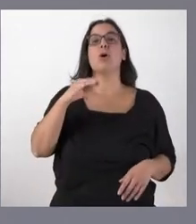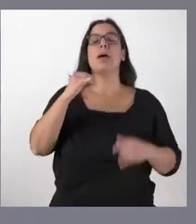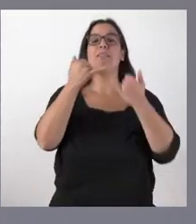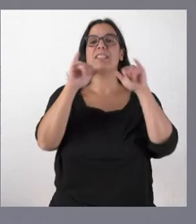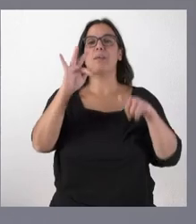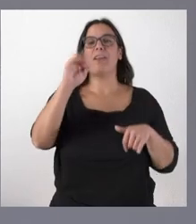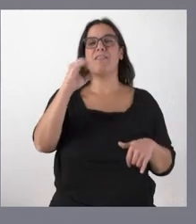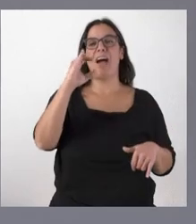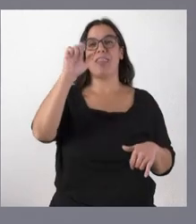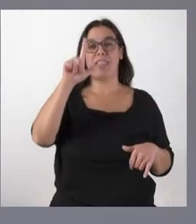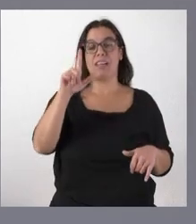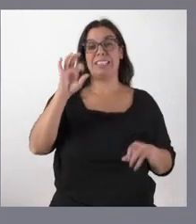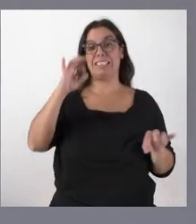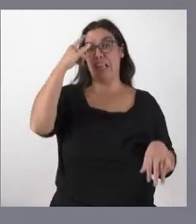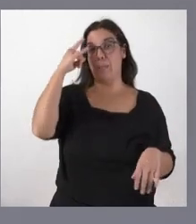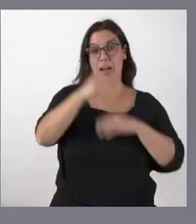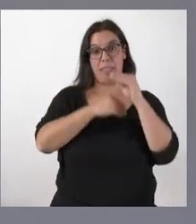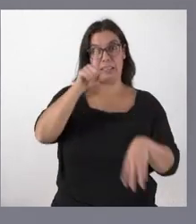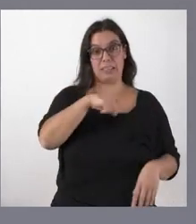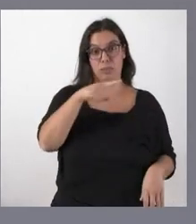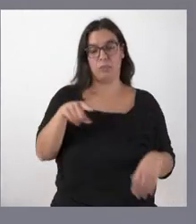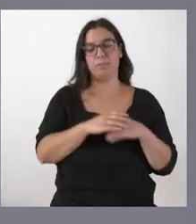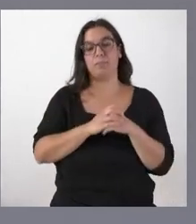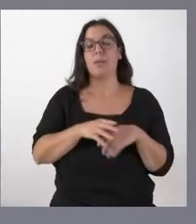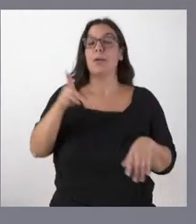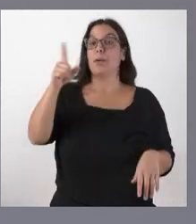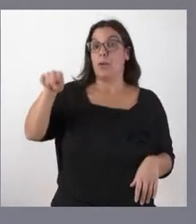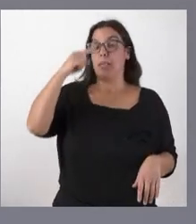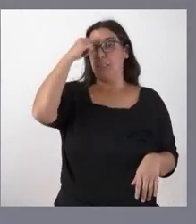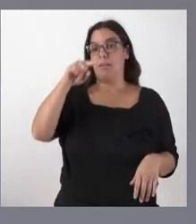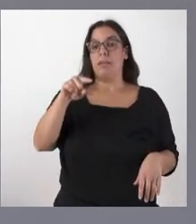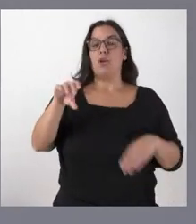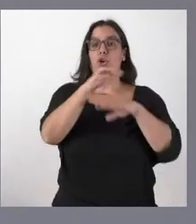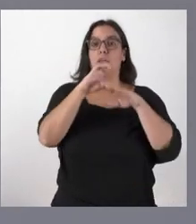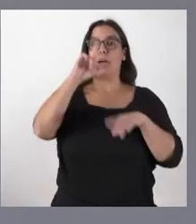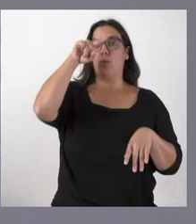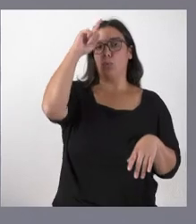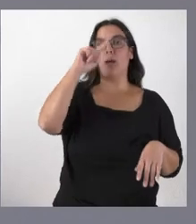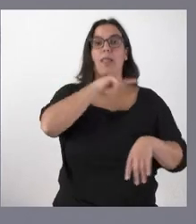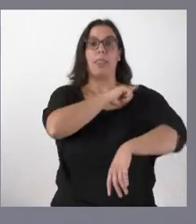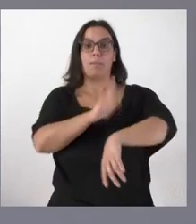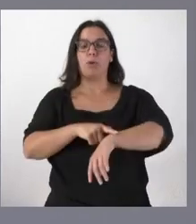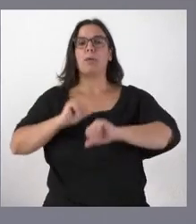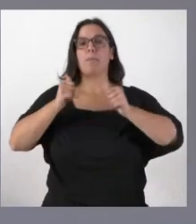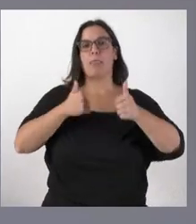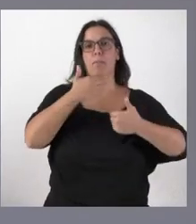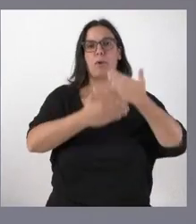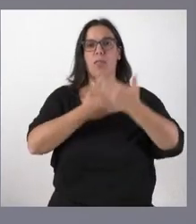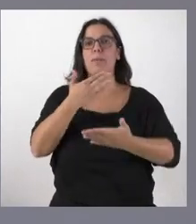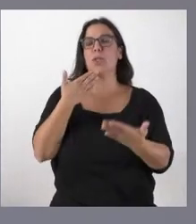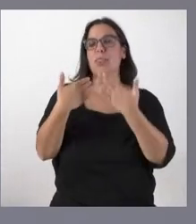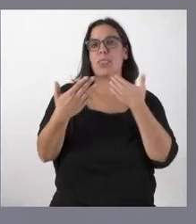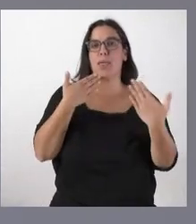Pues saben ustedes que la Consejería de Cultura Turismo y Deportes ha abierto un procedimiento de diálogo